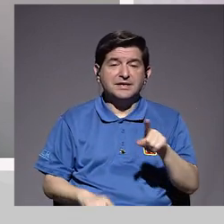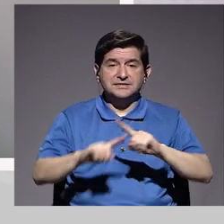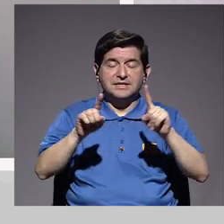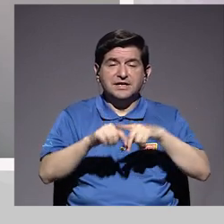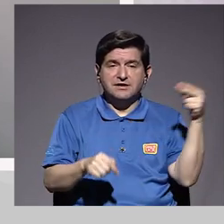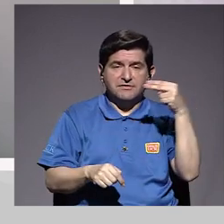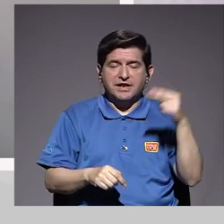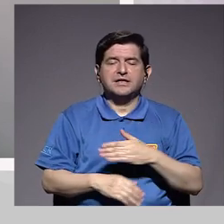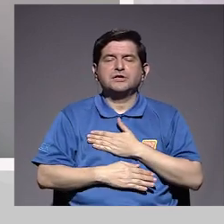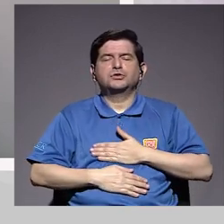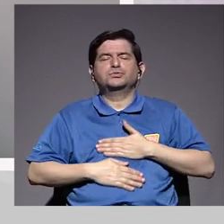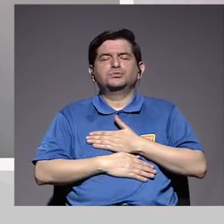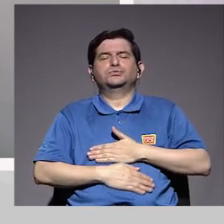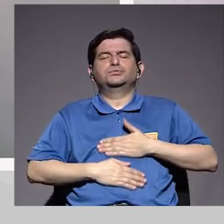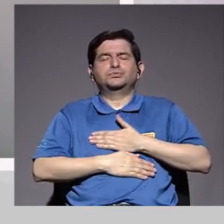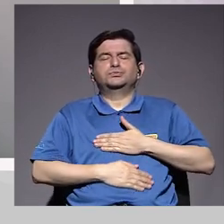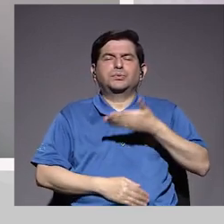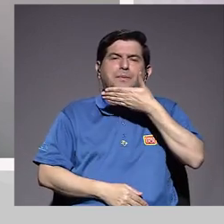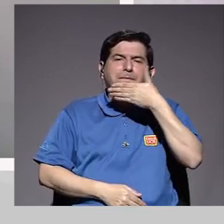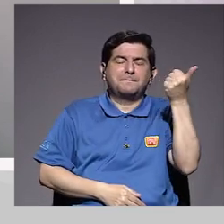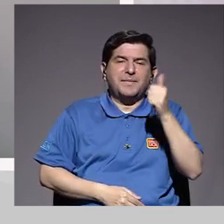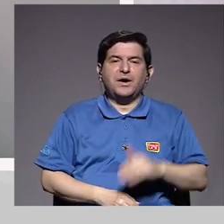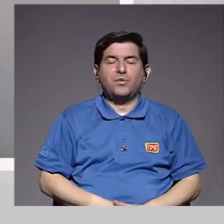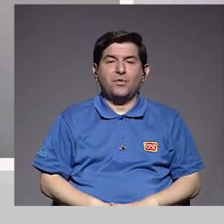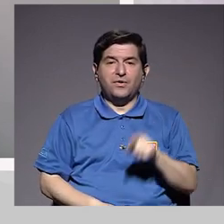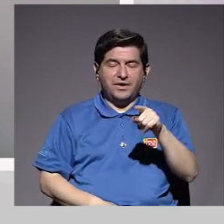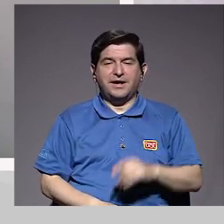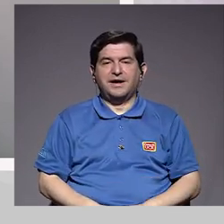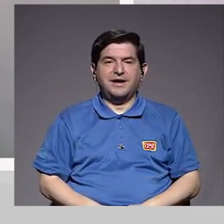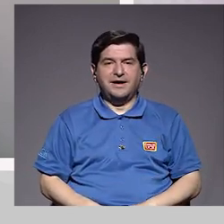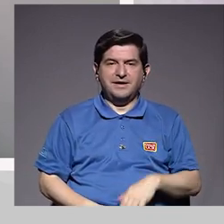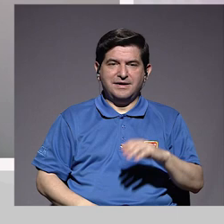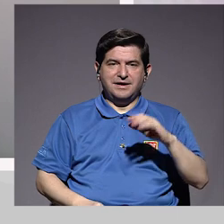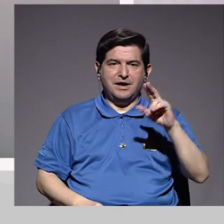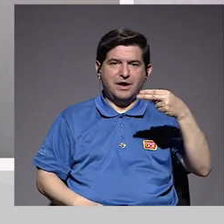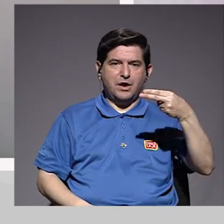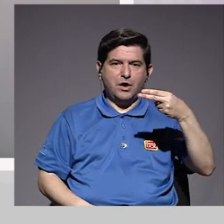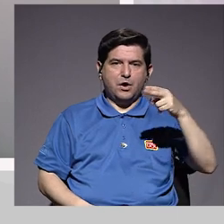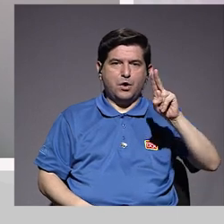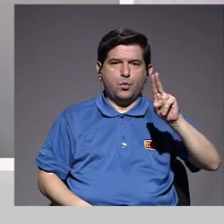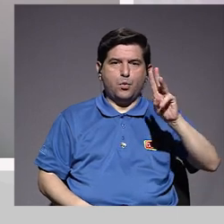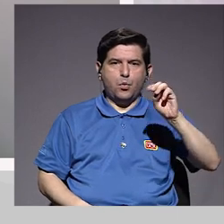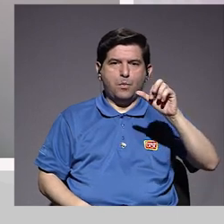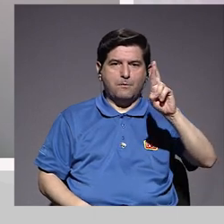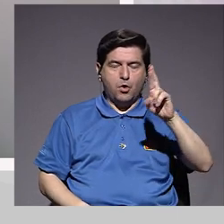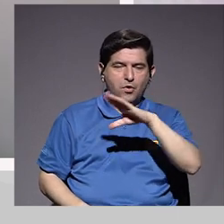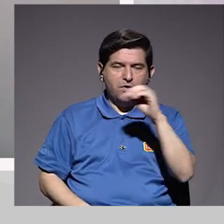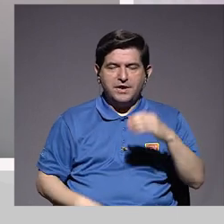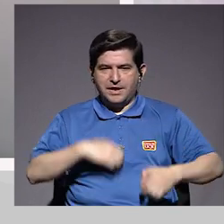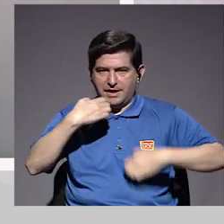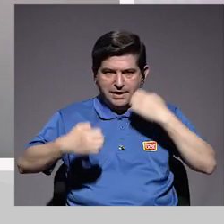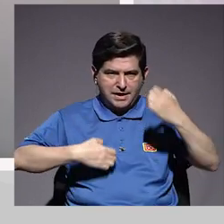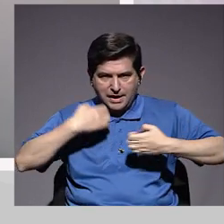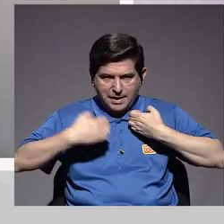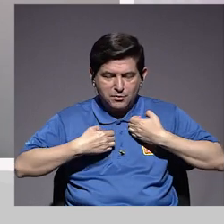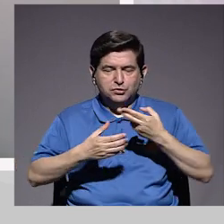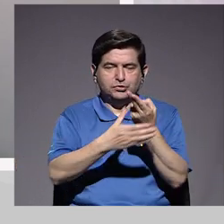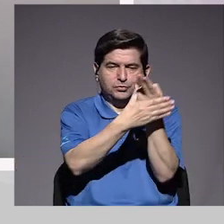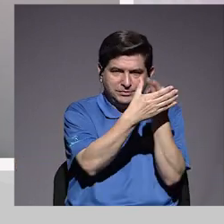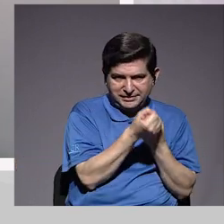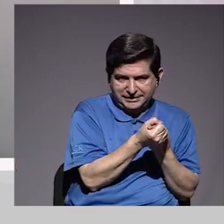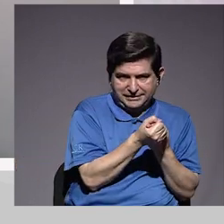endorfinas causan placer, que mejoran montones el humor y la emoción de la